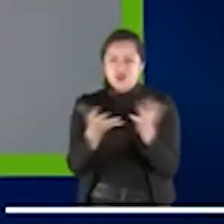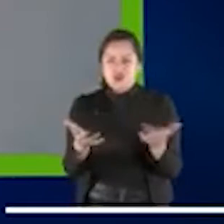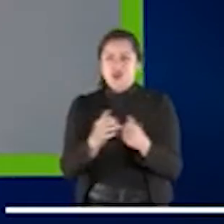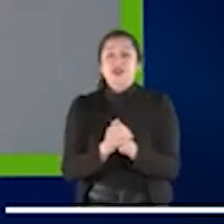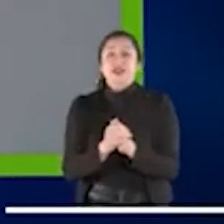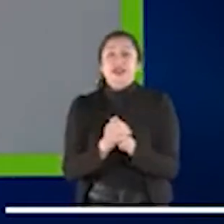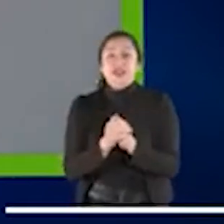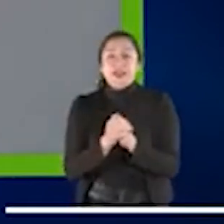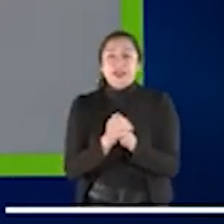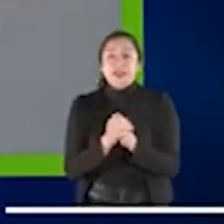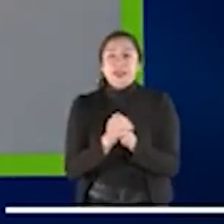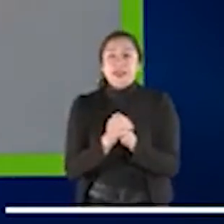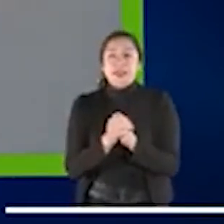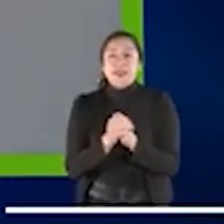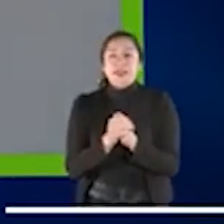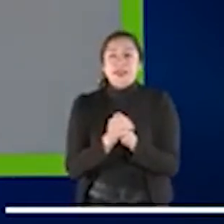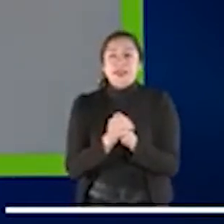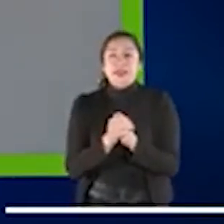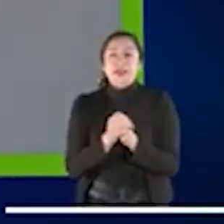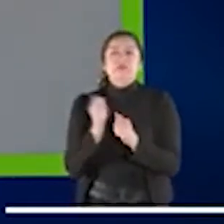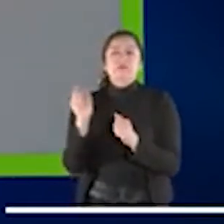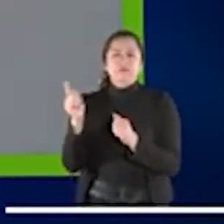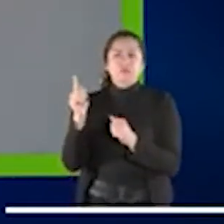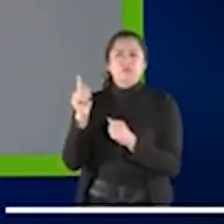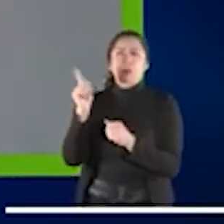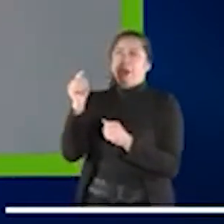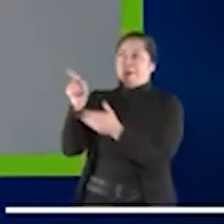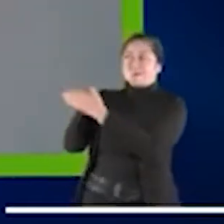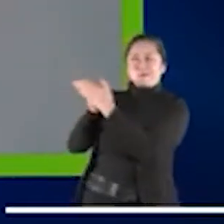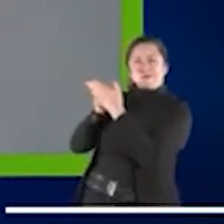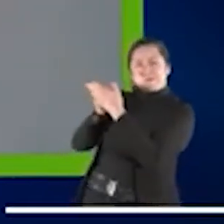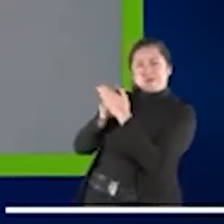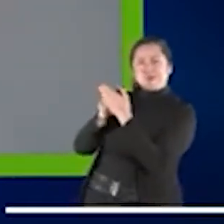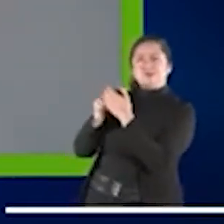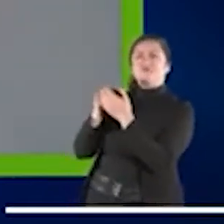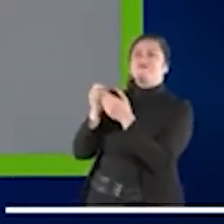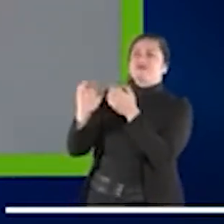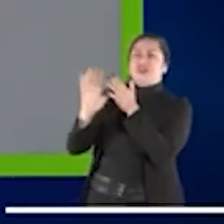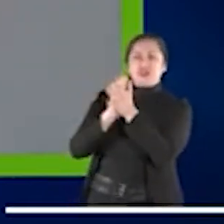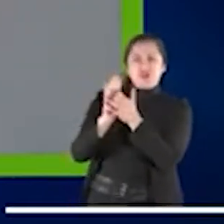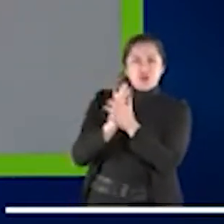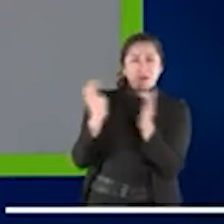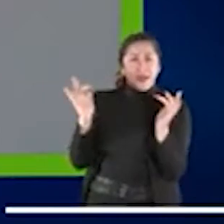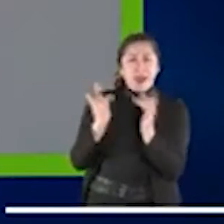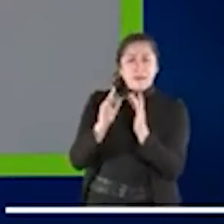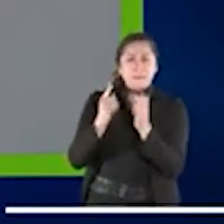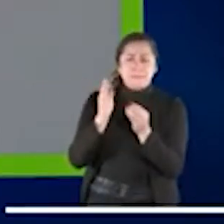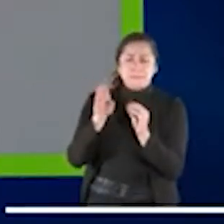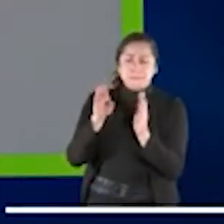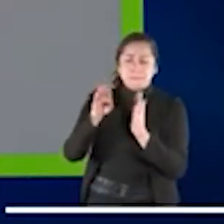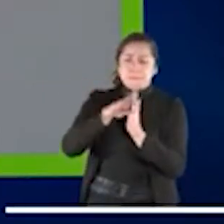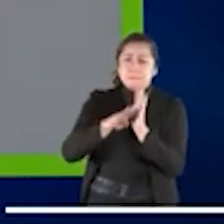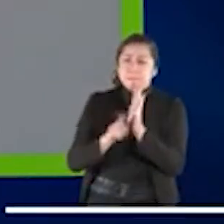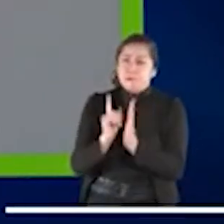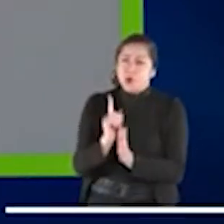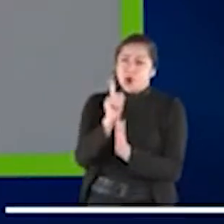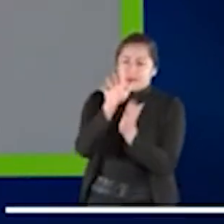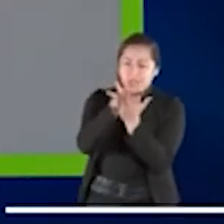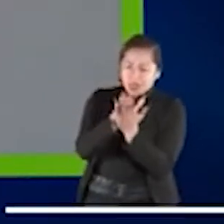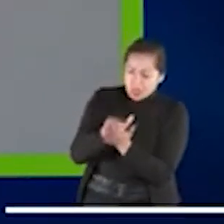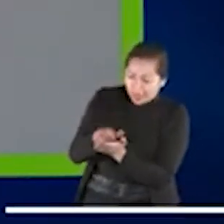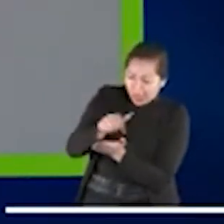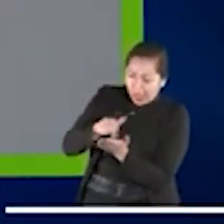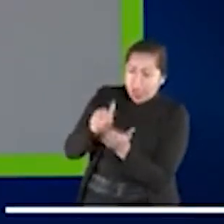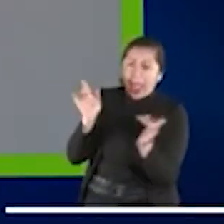y también del informe que os comentaba de documento de política y de